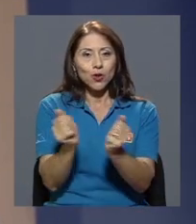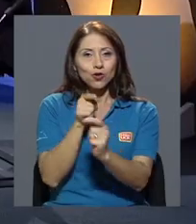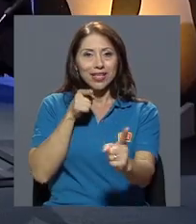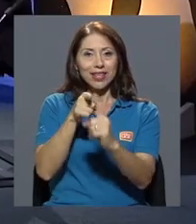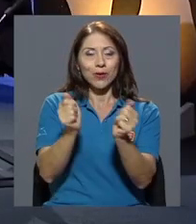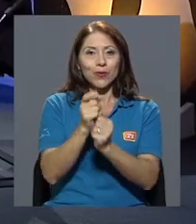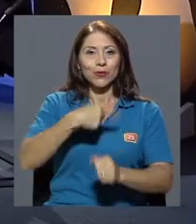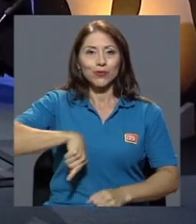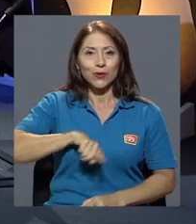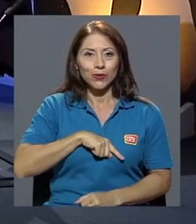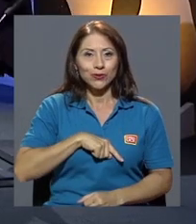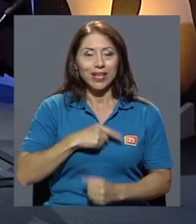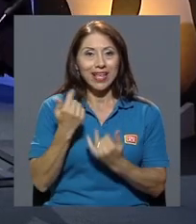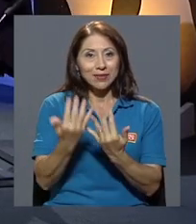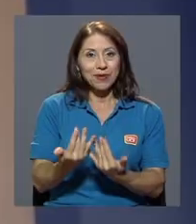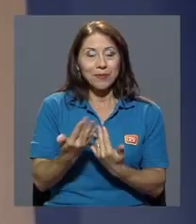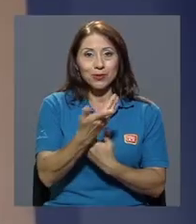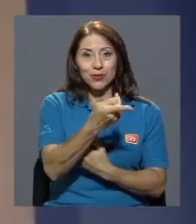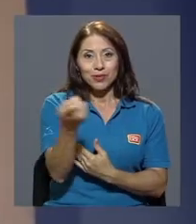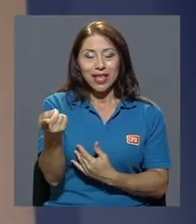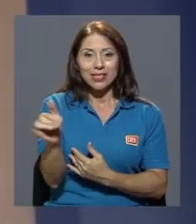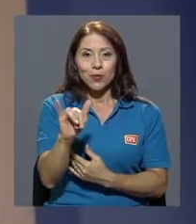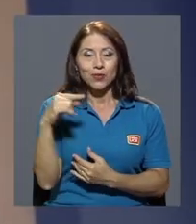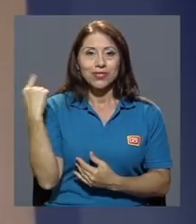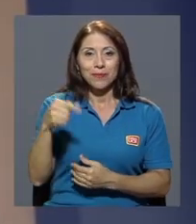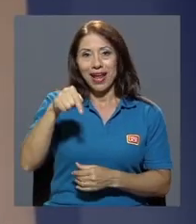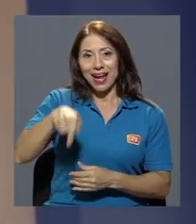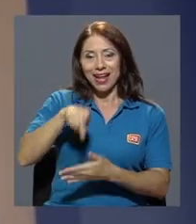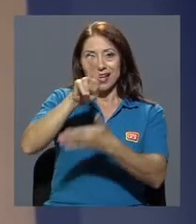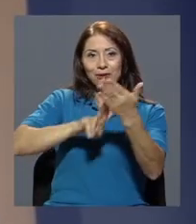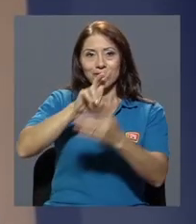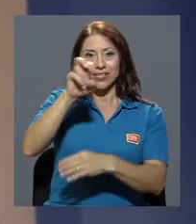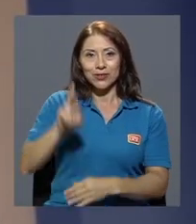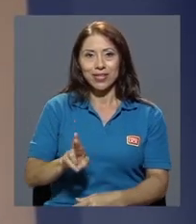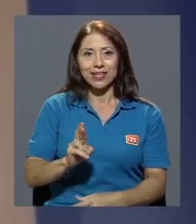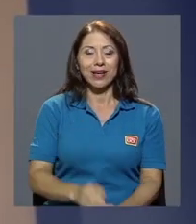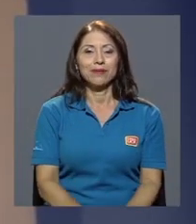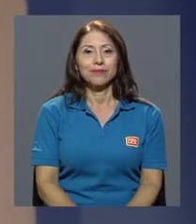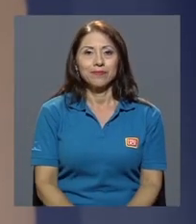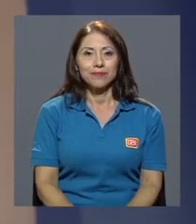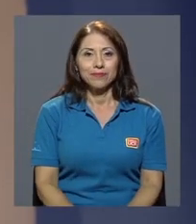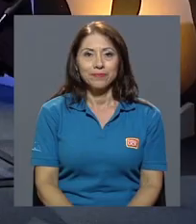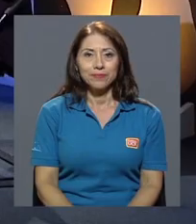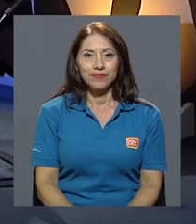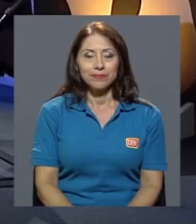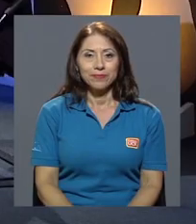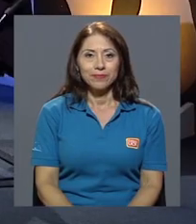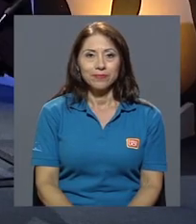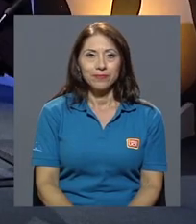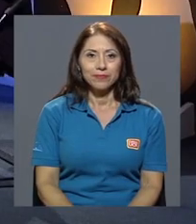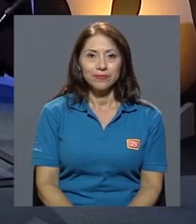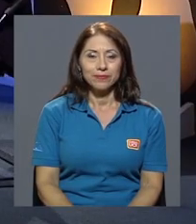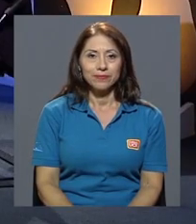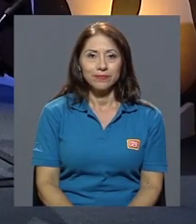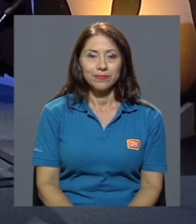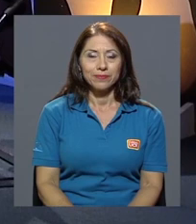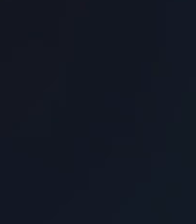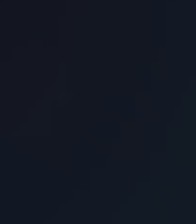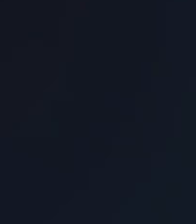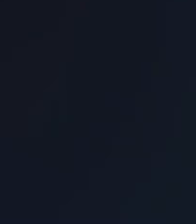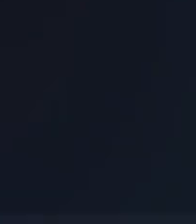televisión con sentido con nosotros te esperamos como siempre acá en la Universidad de Costa Rica de Costa Rica y